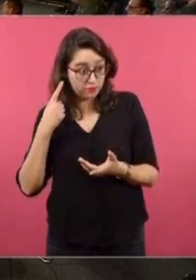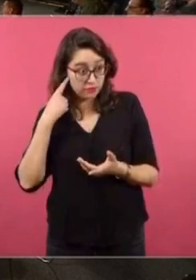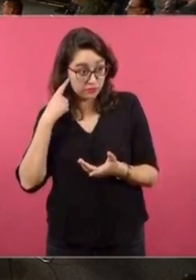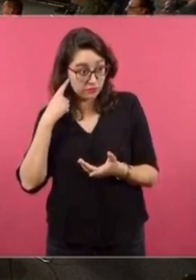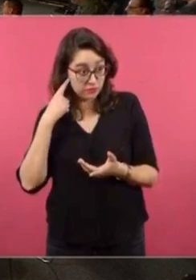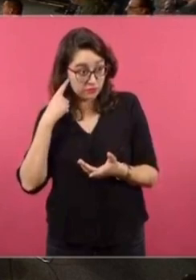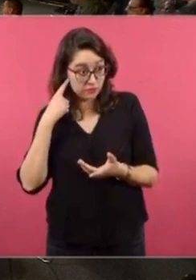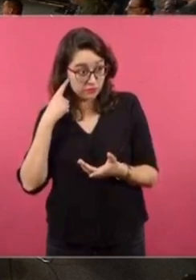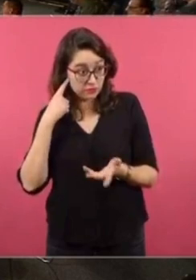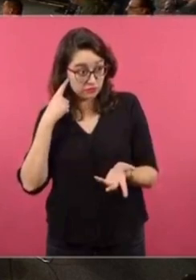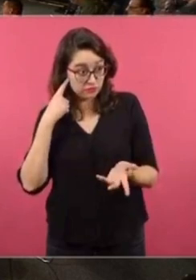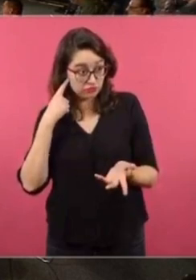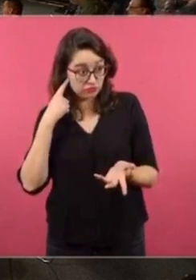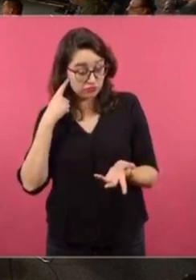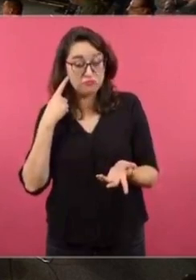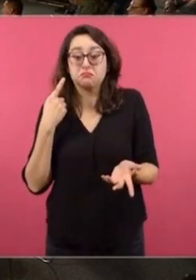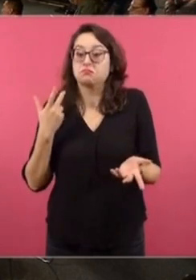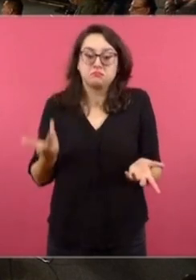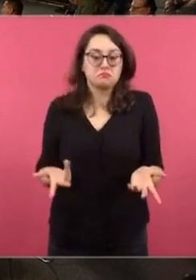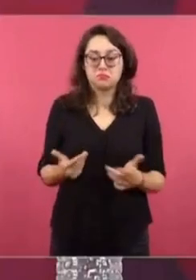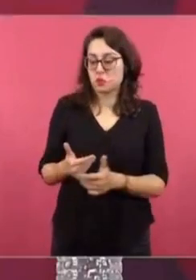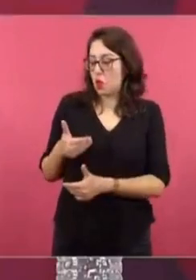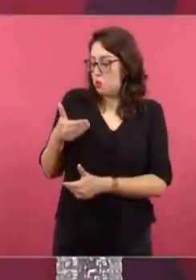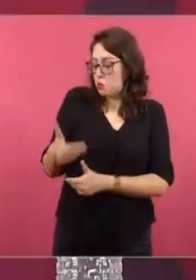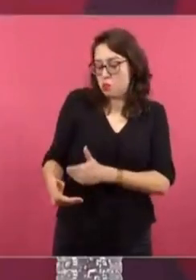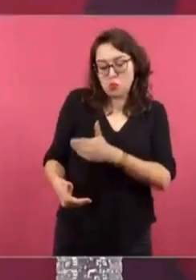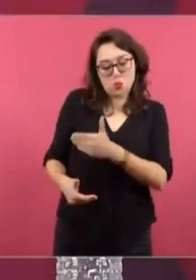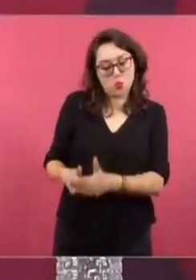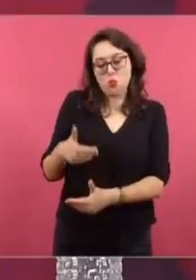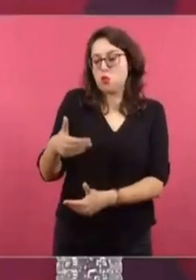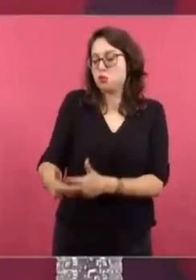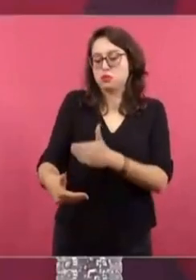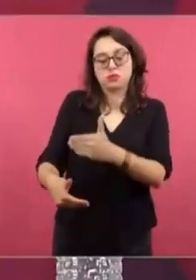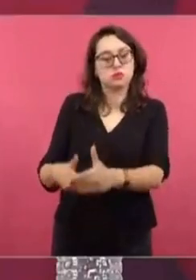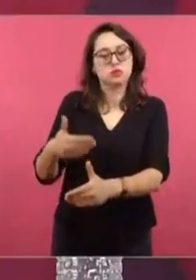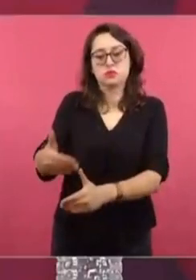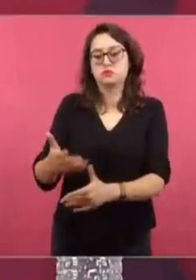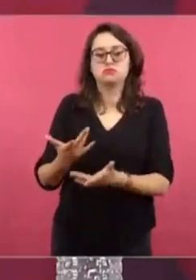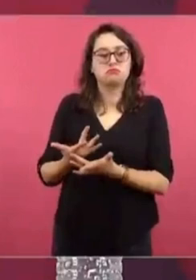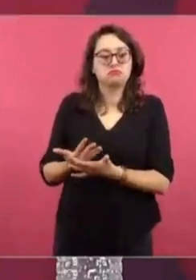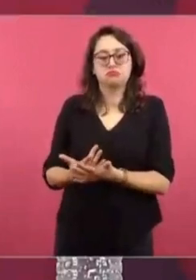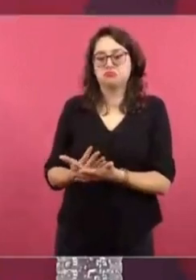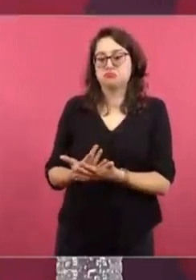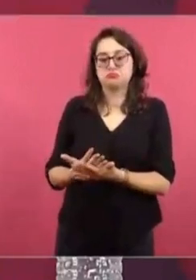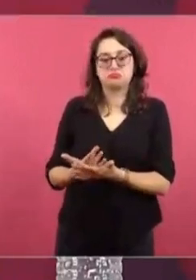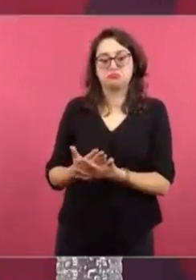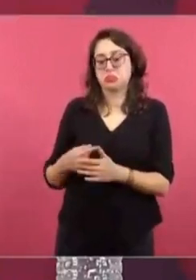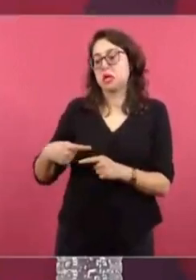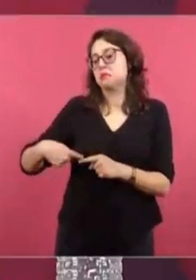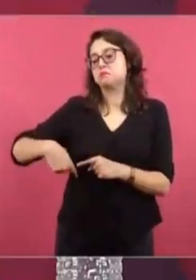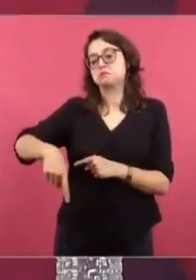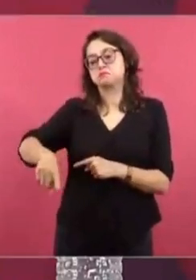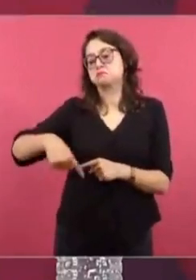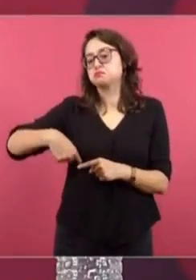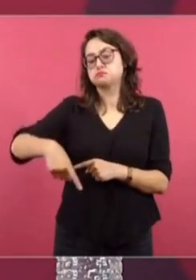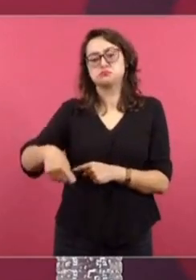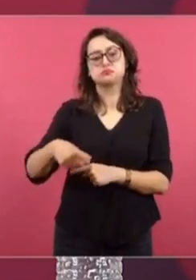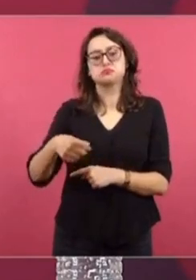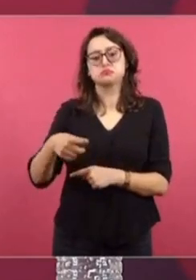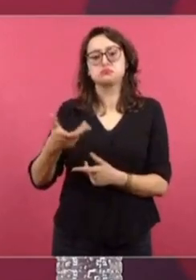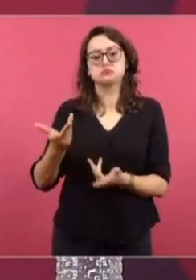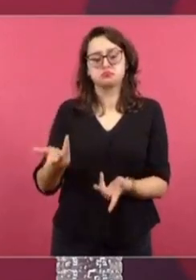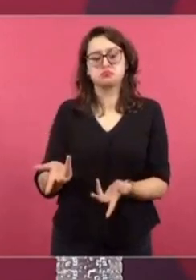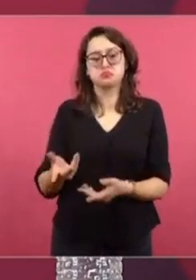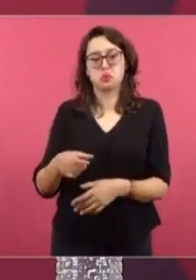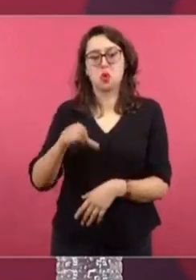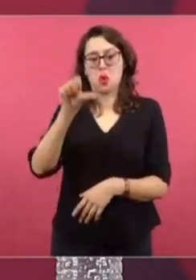Entonces, seguimos el proceso administrativo y estamos a unos minutos de tener subidos